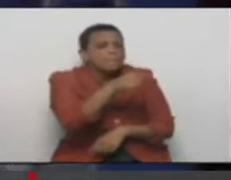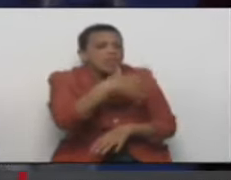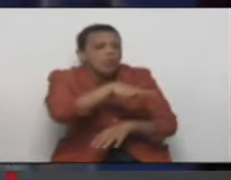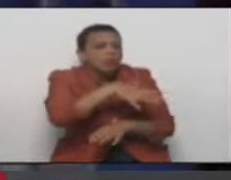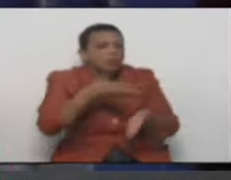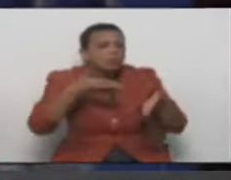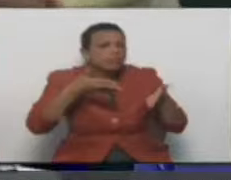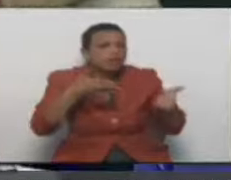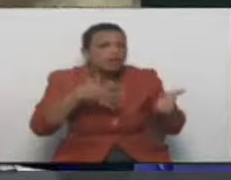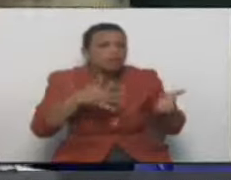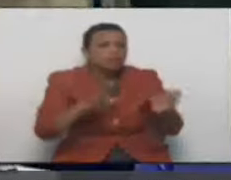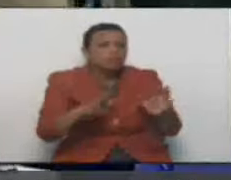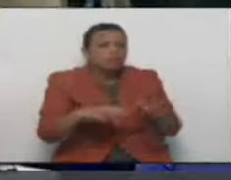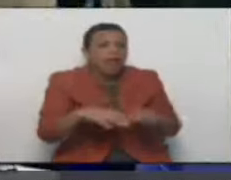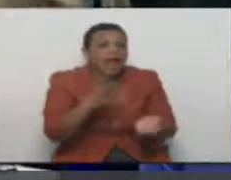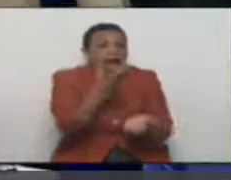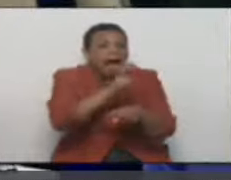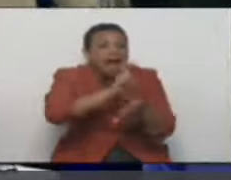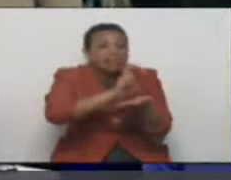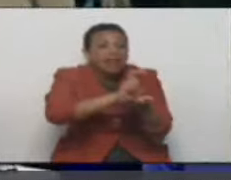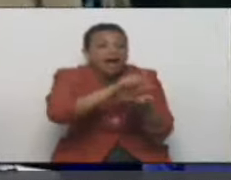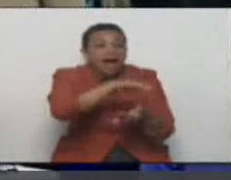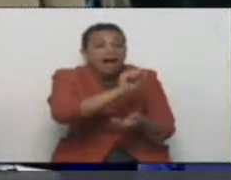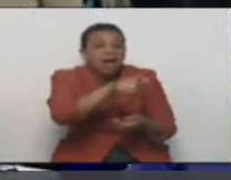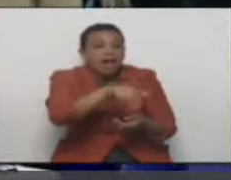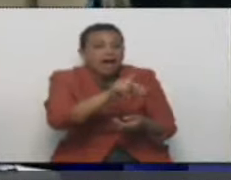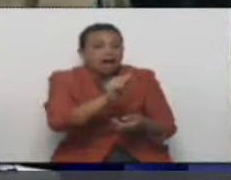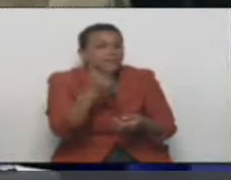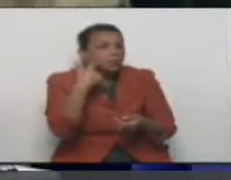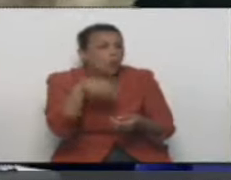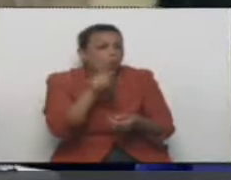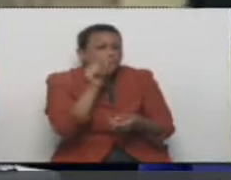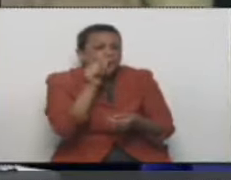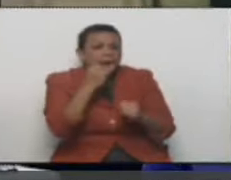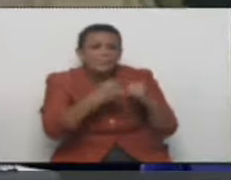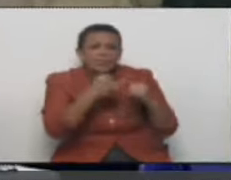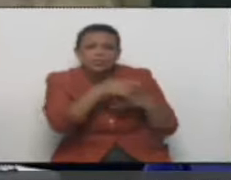De la Candelaria. De la Candelaria, ¿y ese apellido Acevedo dónde viene?